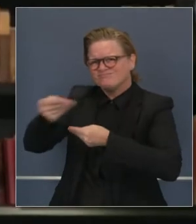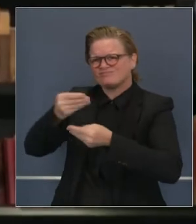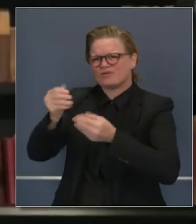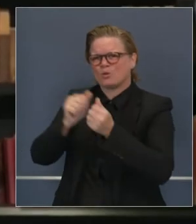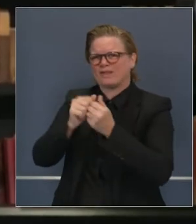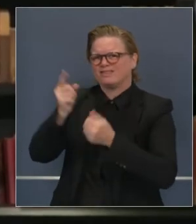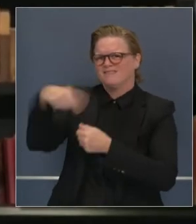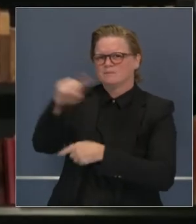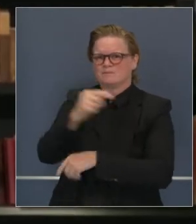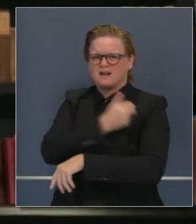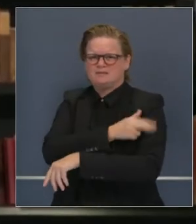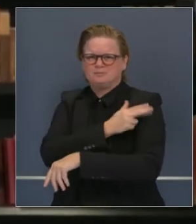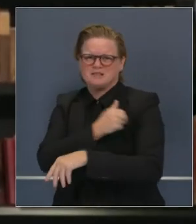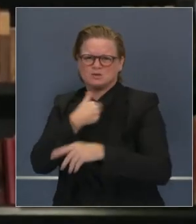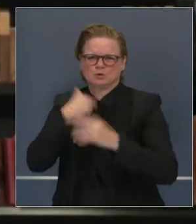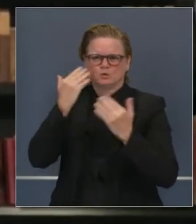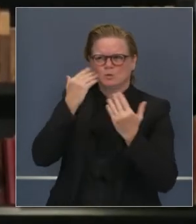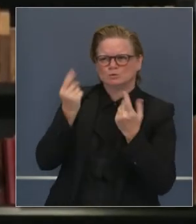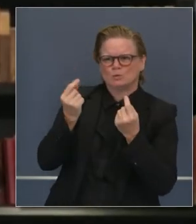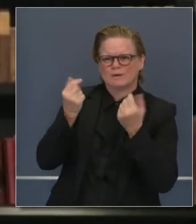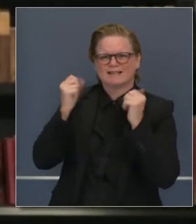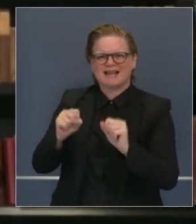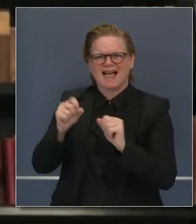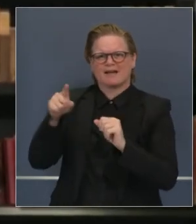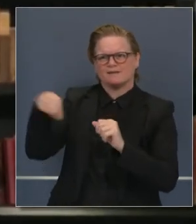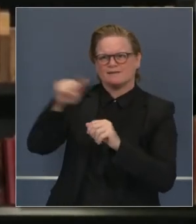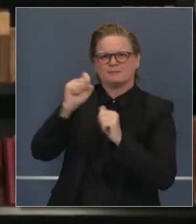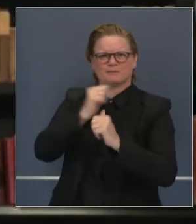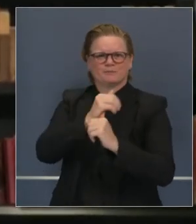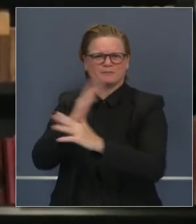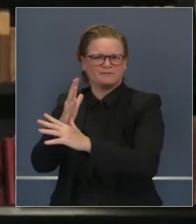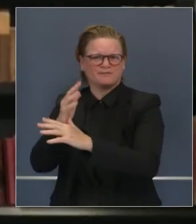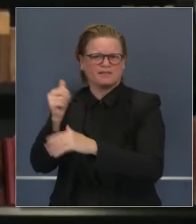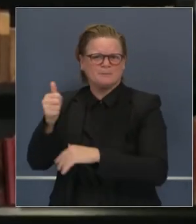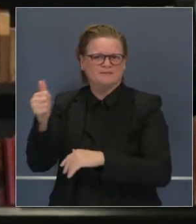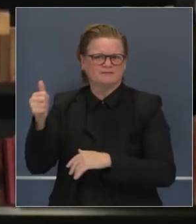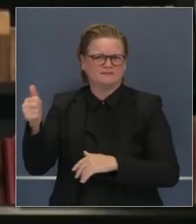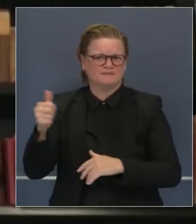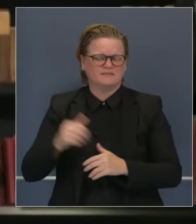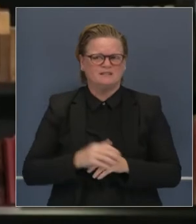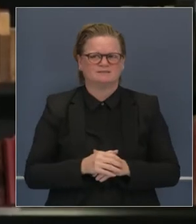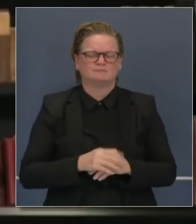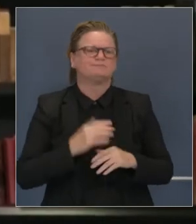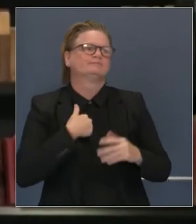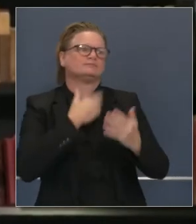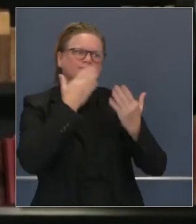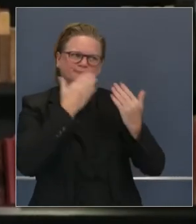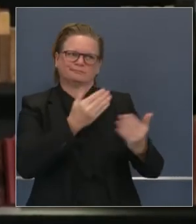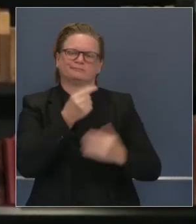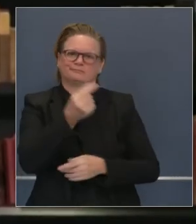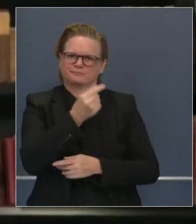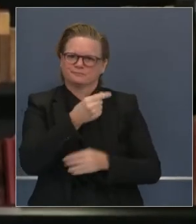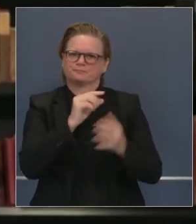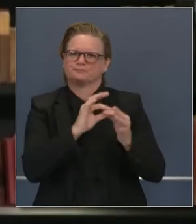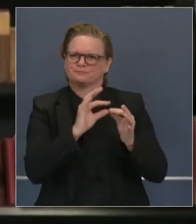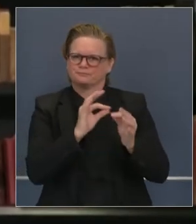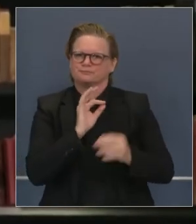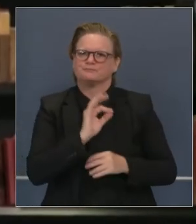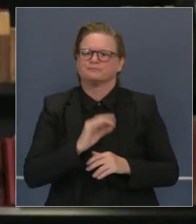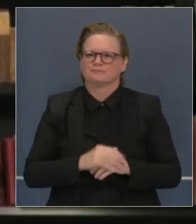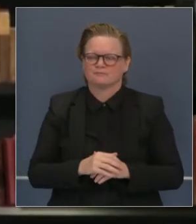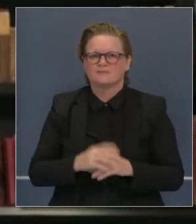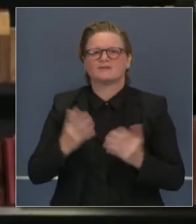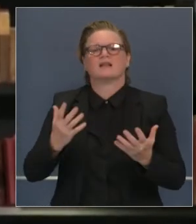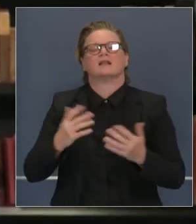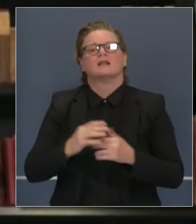la necesitan. Sí, muy bien. También la última parte de la pregunta sobre las medidas restrictivas. Les puedo asegurar que estamos